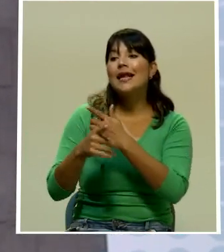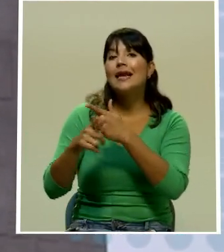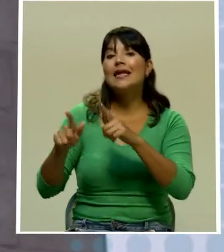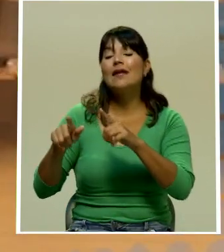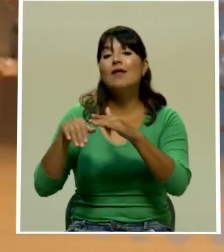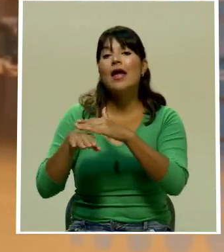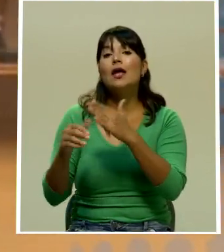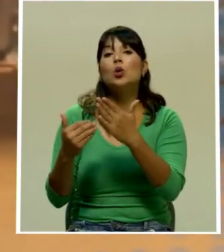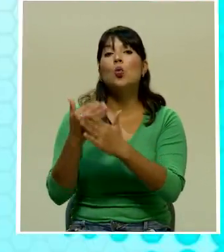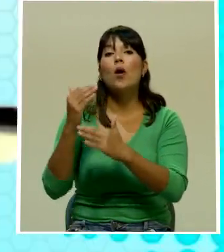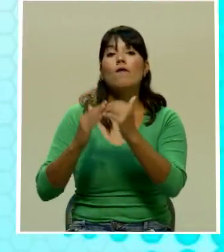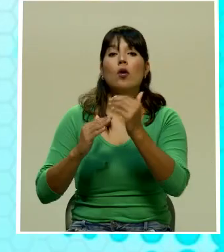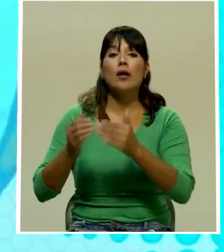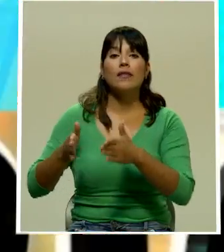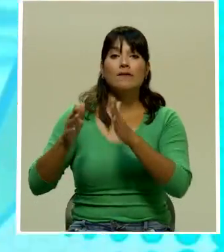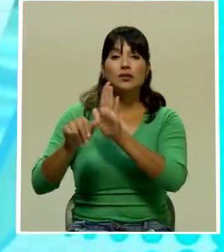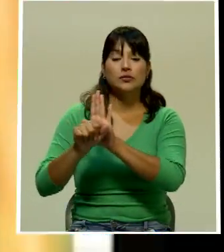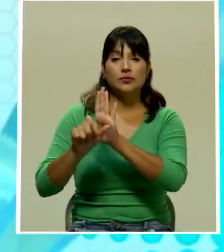edificio legislativo